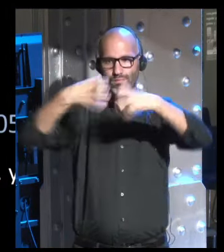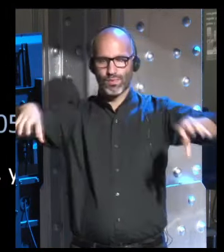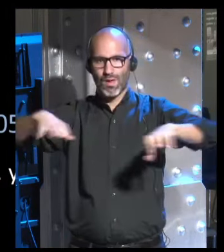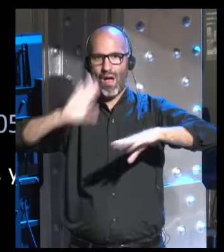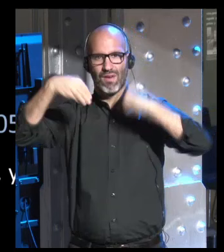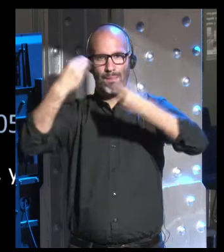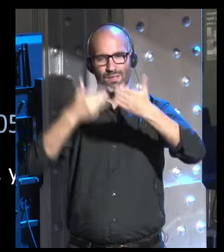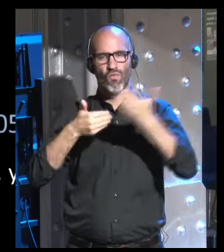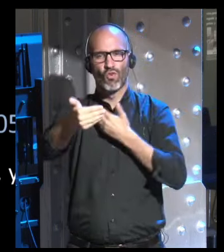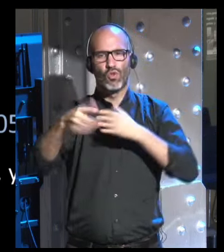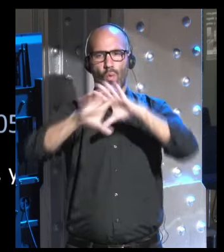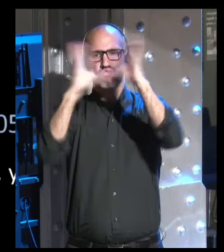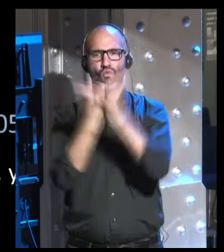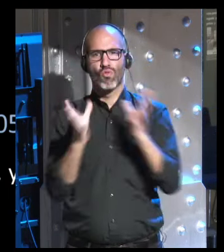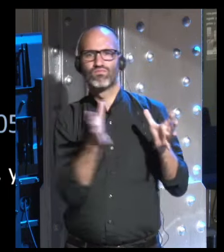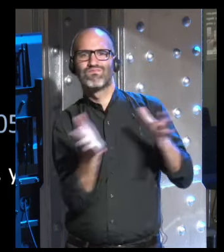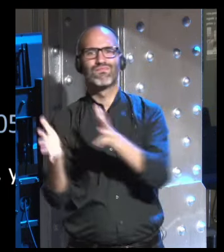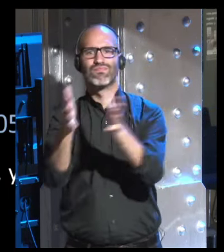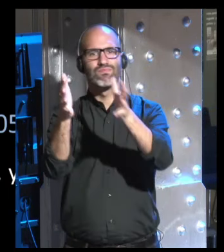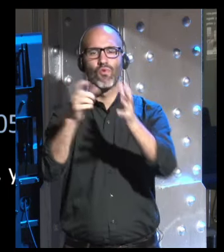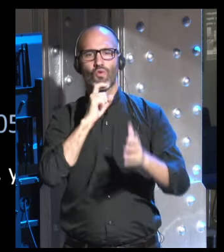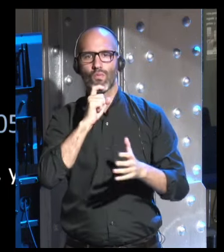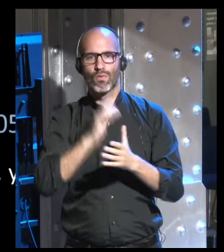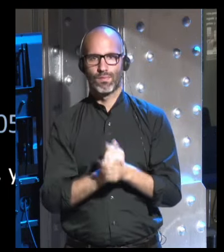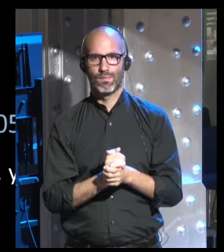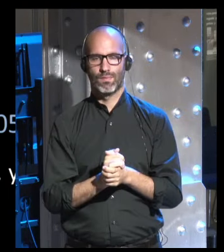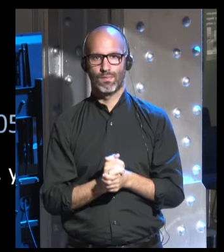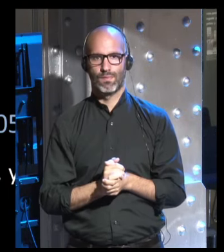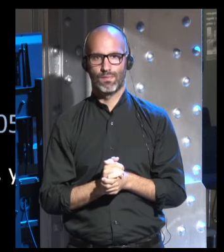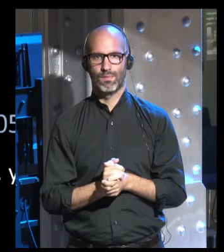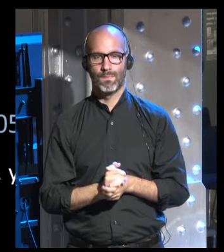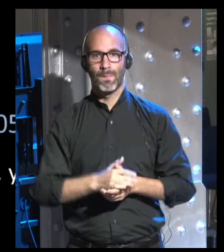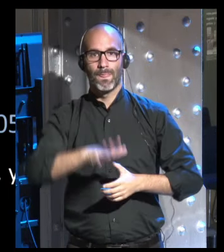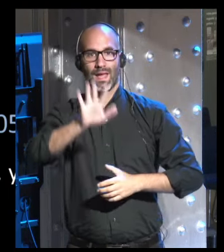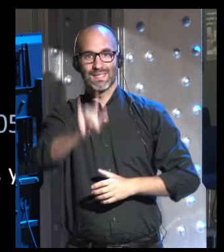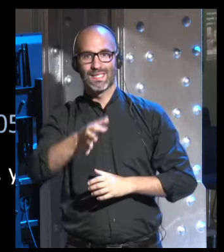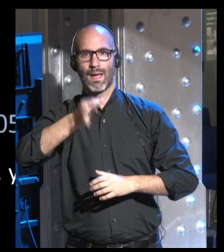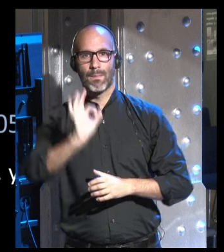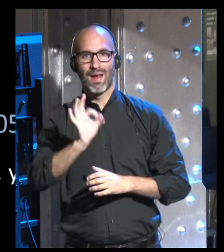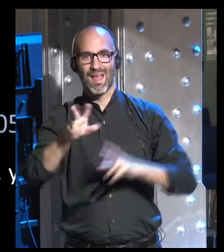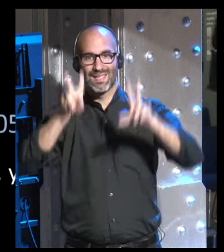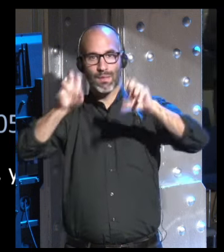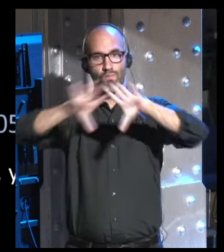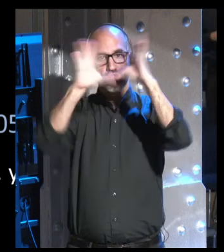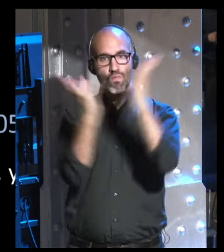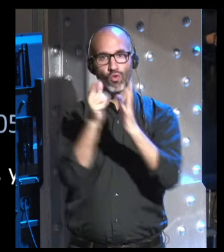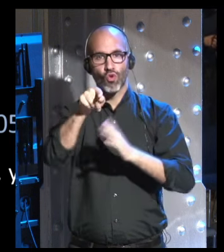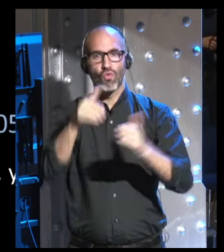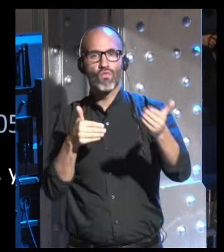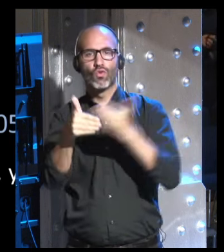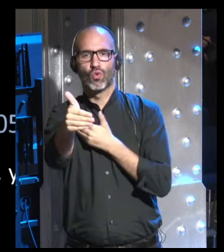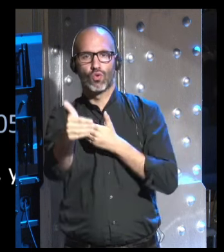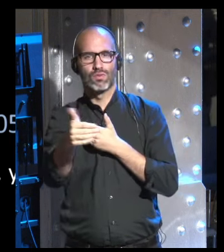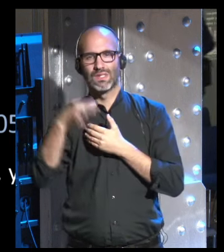pensar hacia donde queremos que vaya el mundo si lo que es cierto sobre ese mundo en el futuro